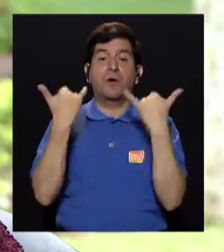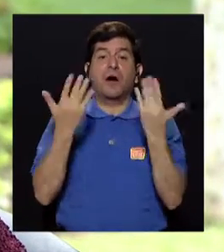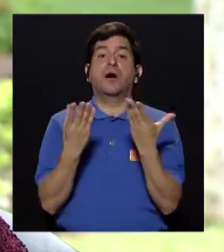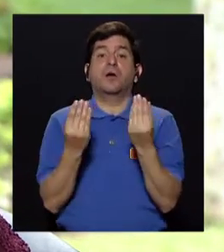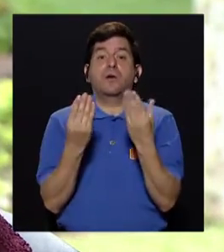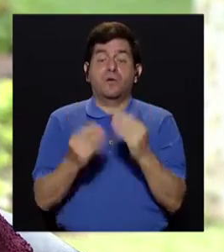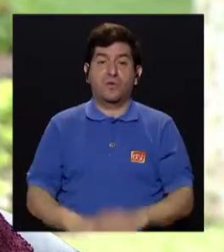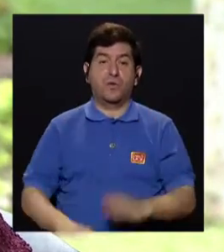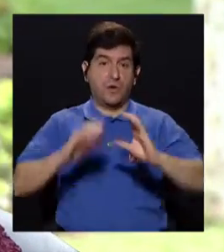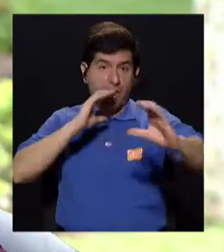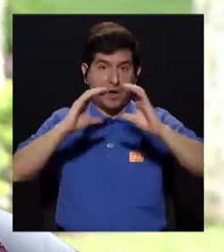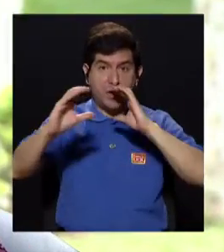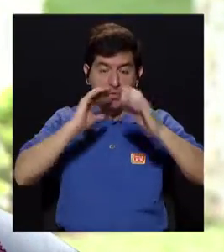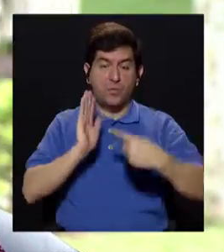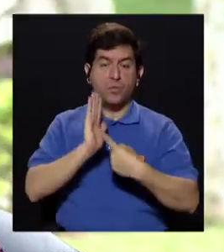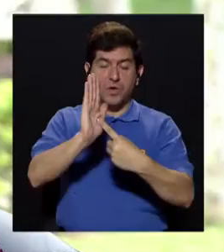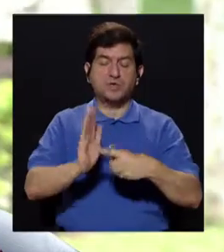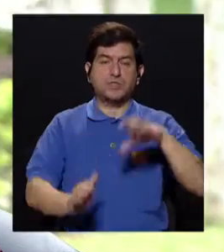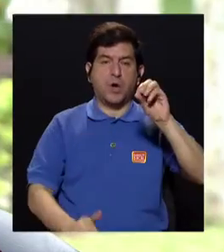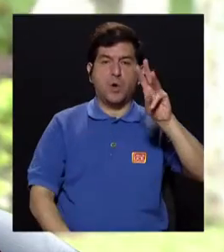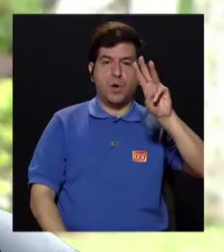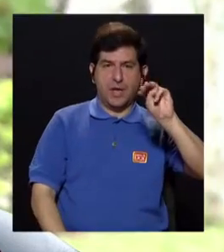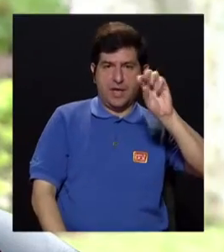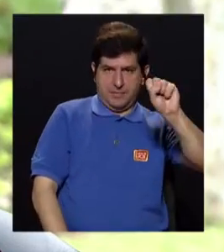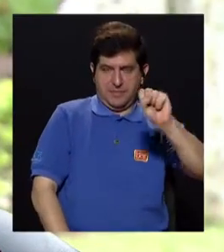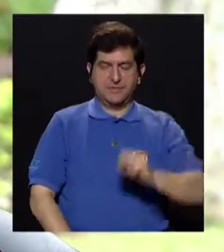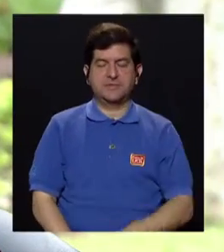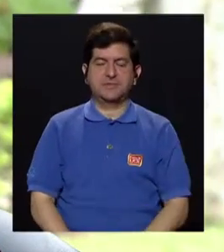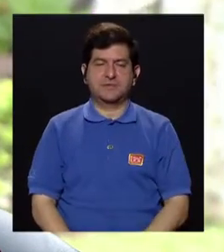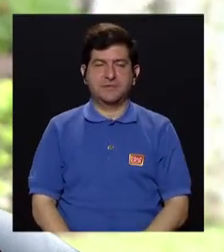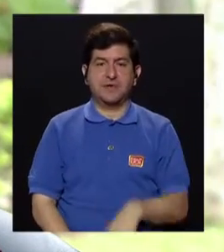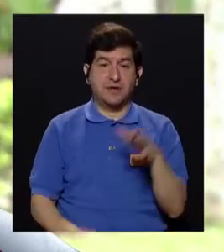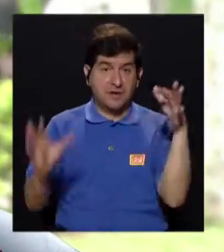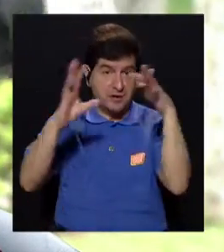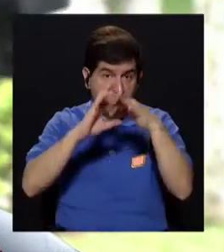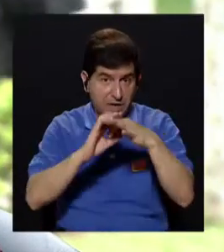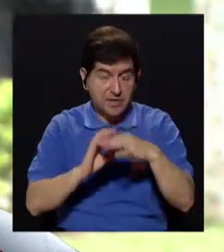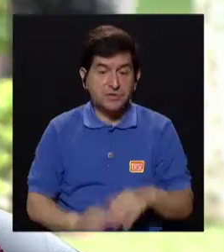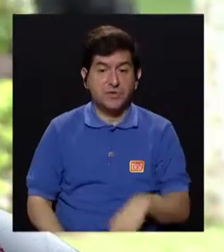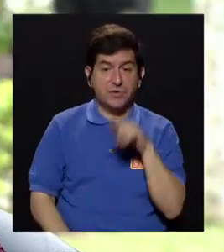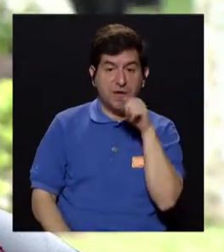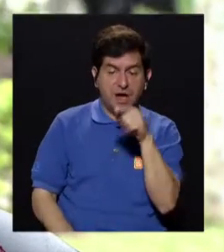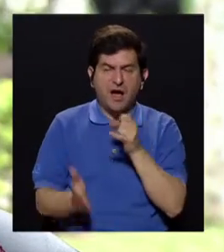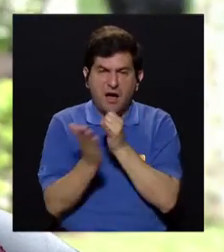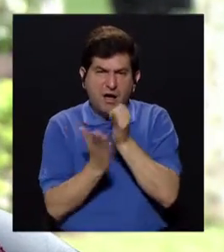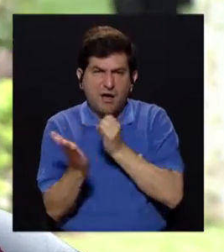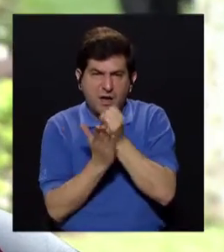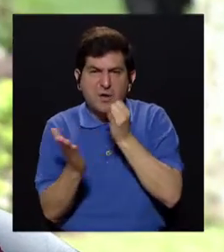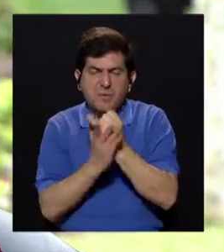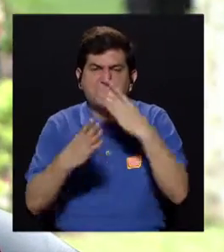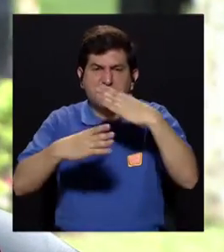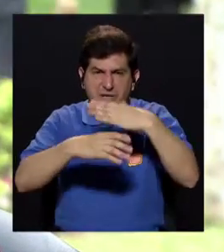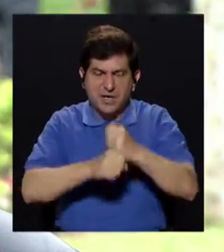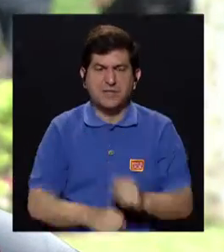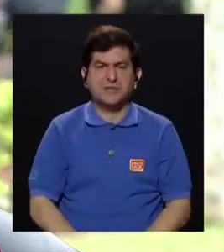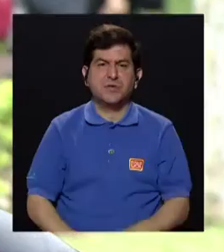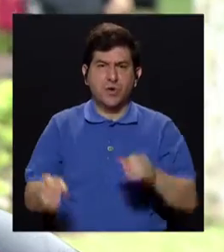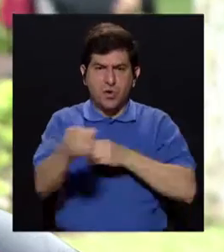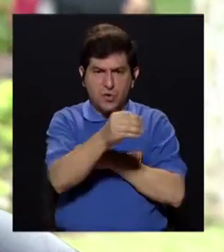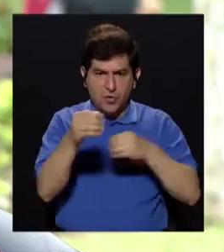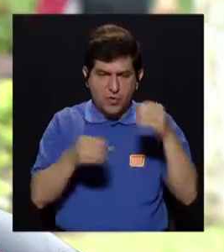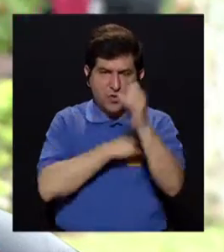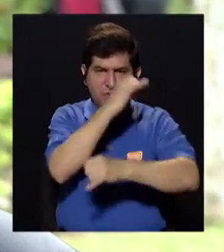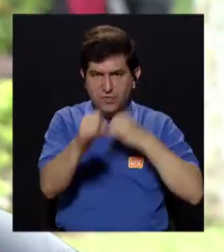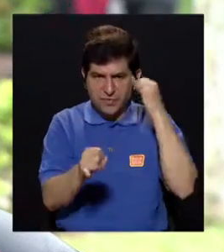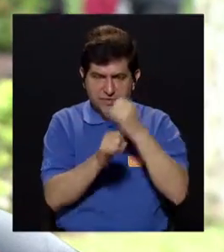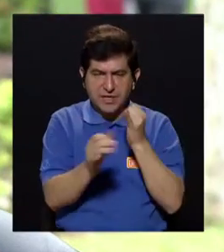ambiente a raíz del comunicado que arroja la Organización Mundial de la Salud, la OMS, acerca de esta investigación que realiza la